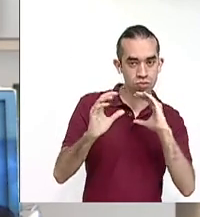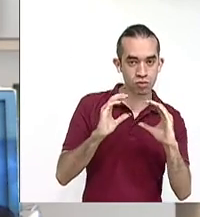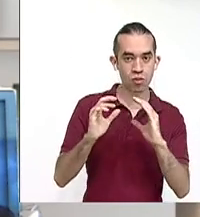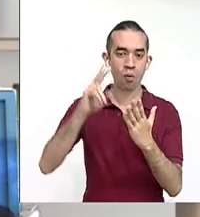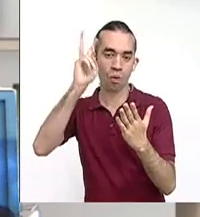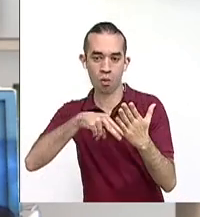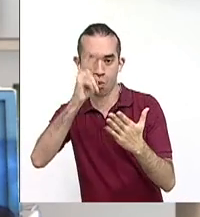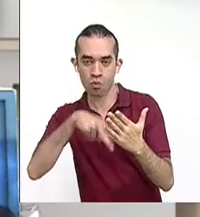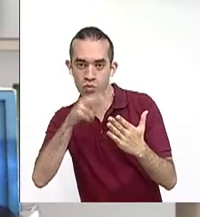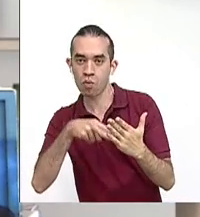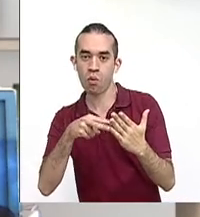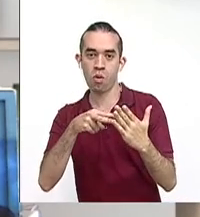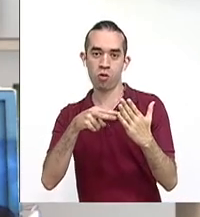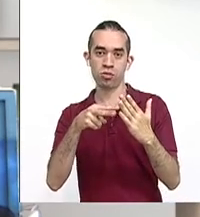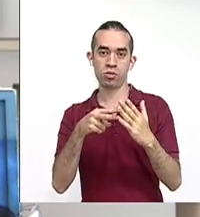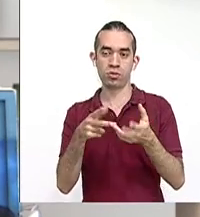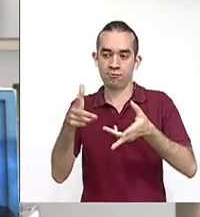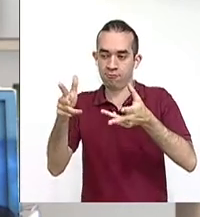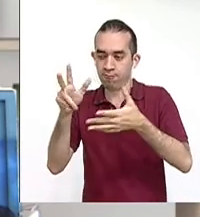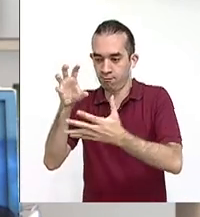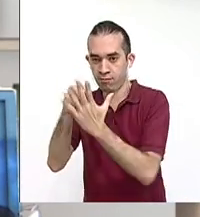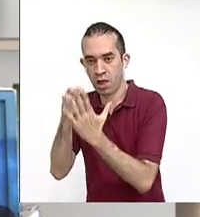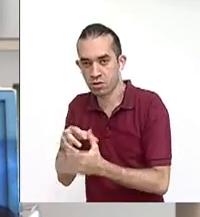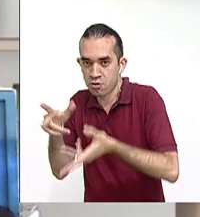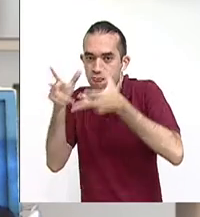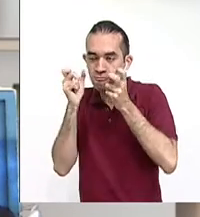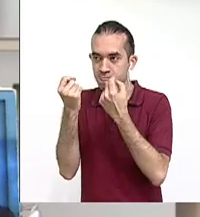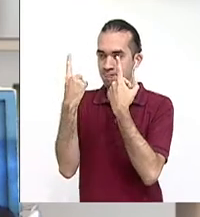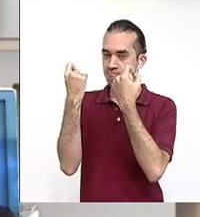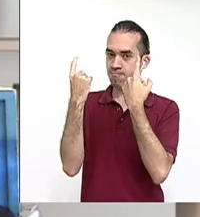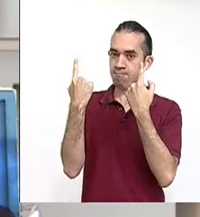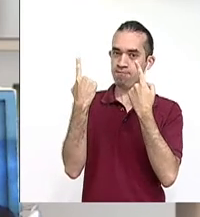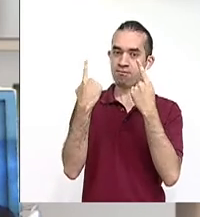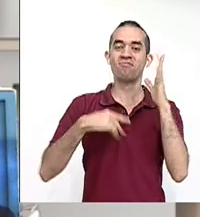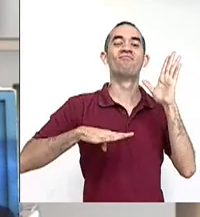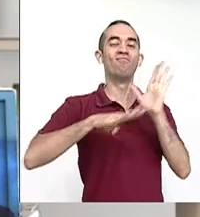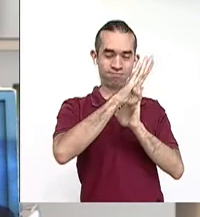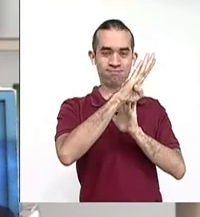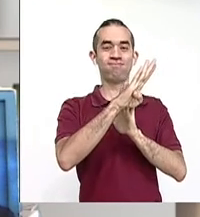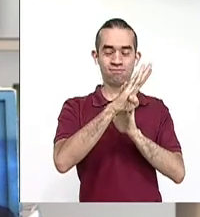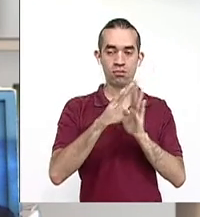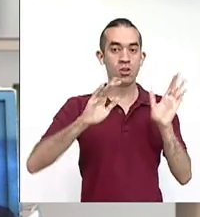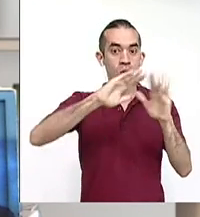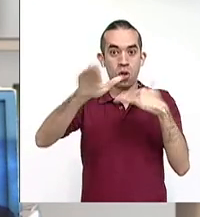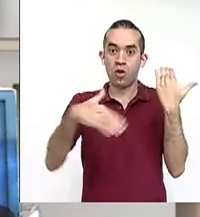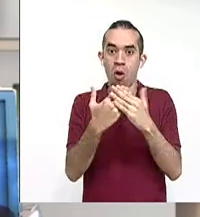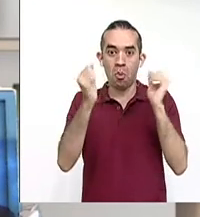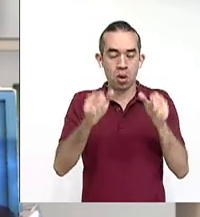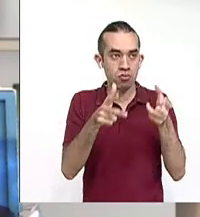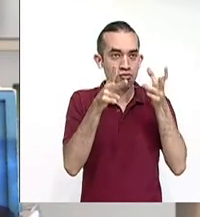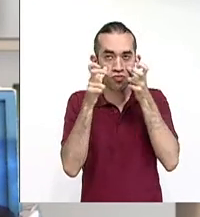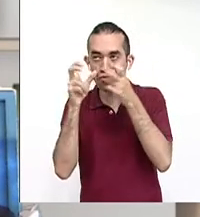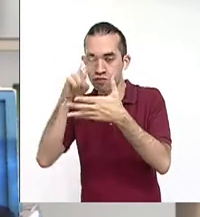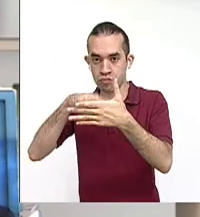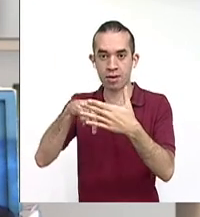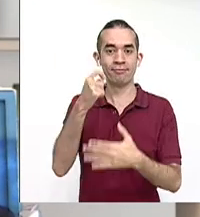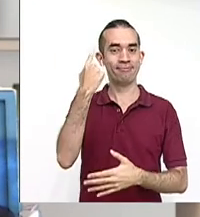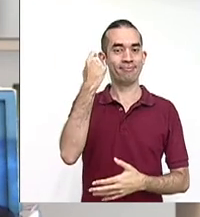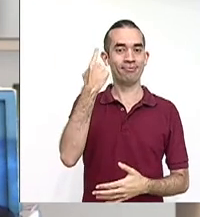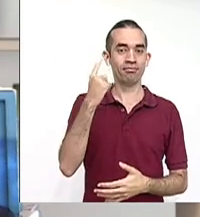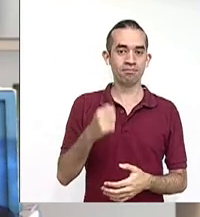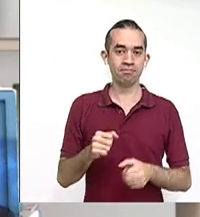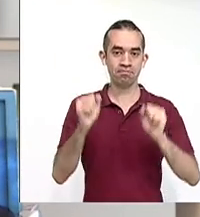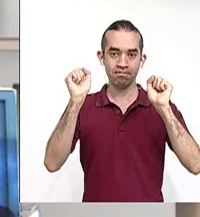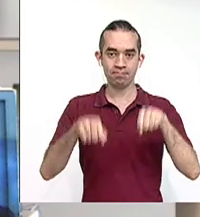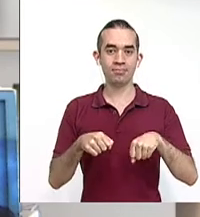de lectura, de interpretación de los textos que nos rodean, todo aquello que podemos leer e interpretar. Y eso